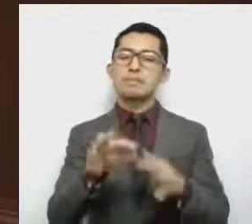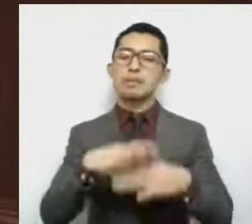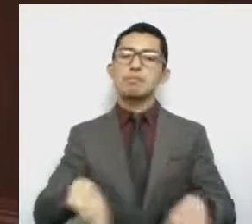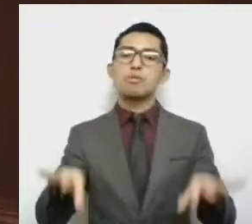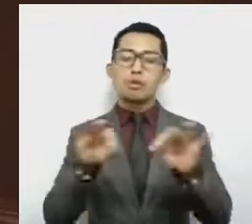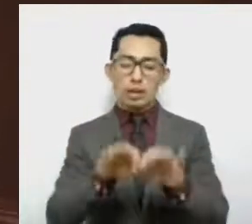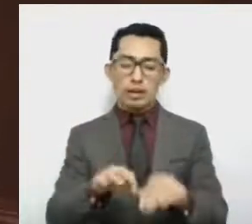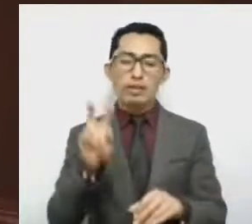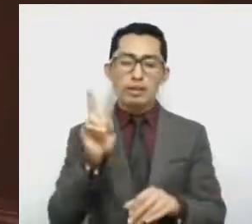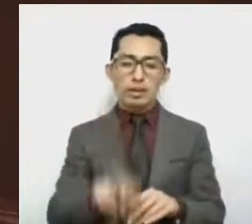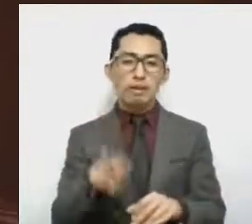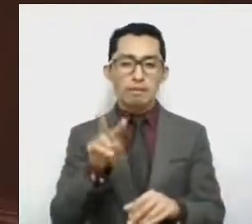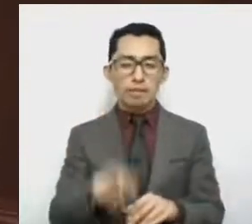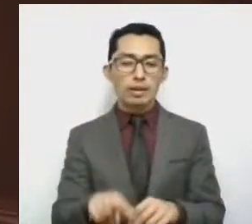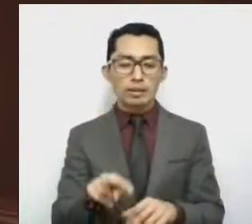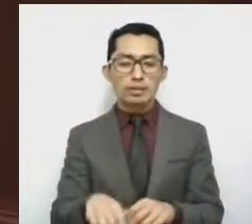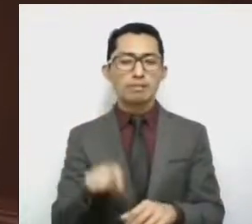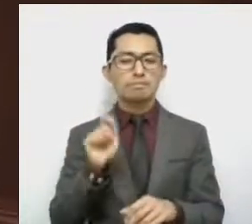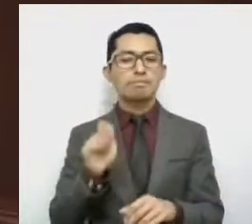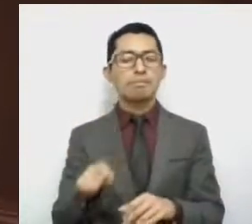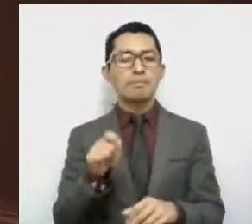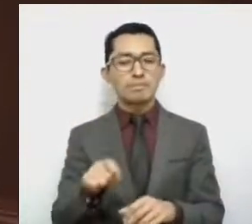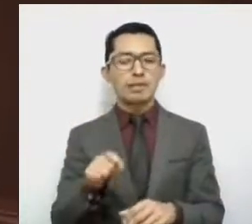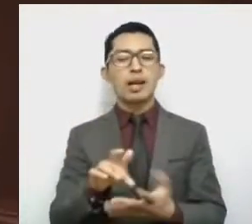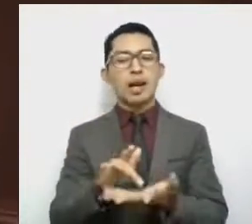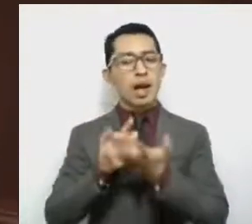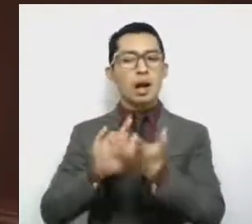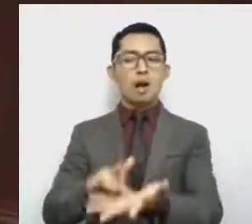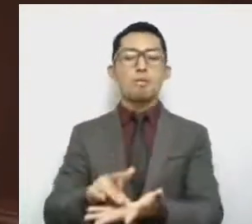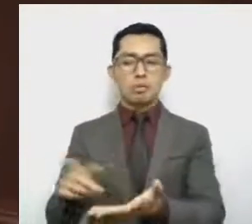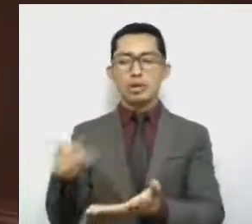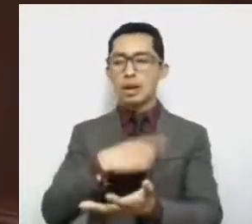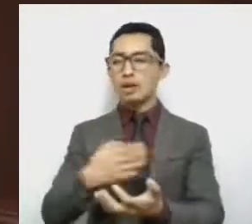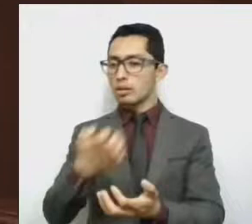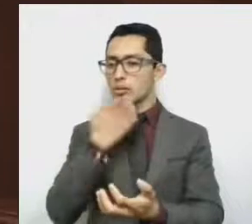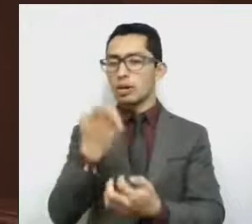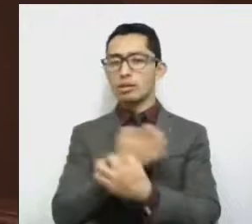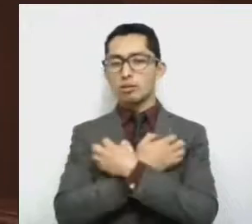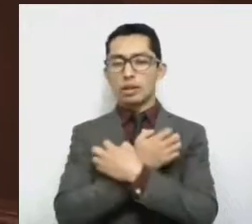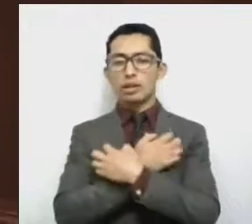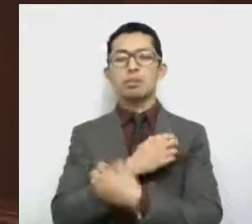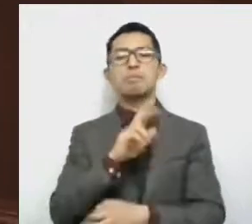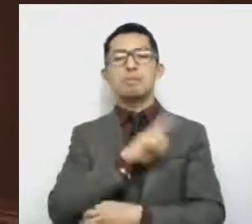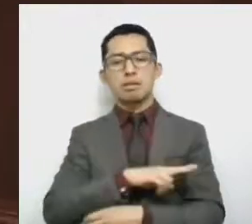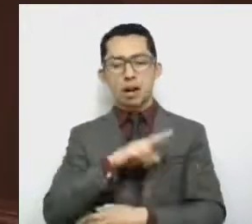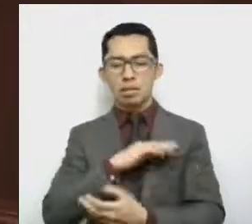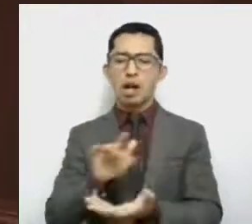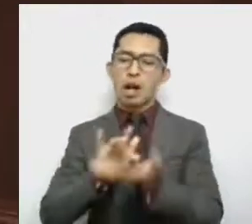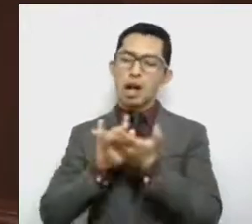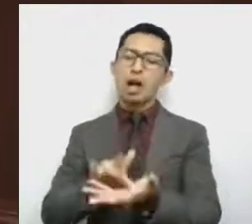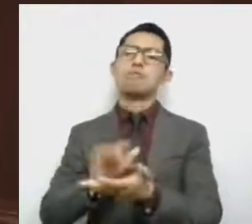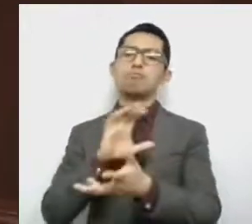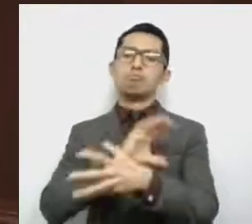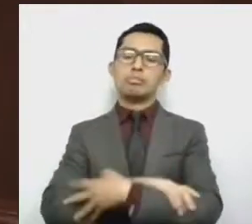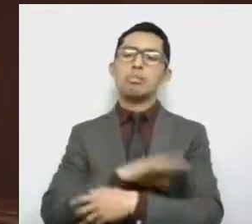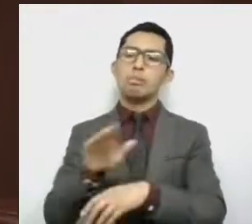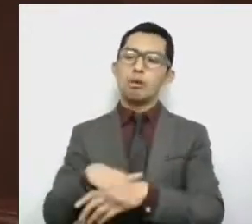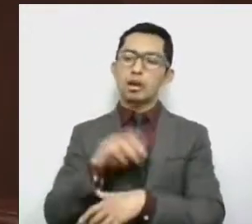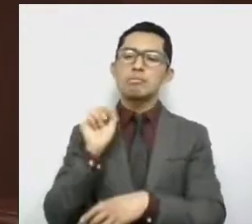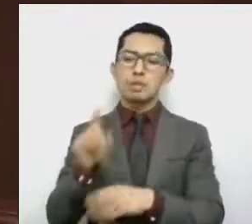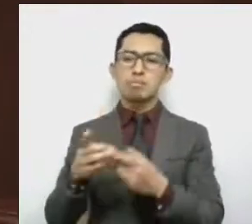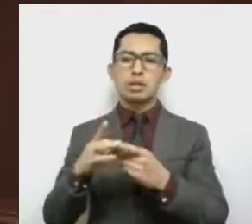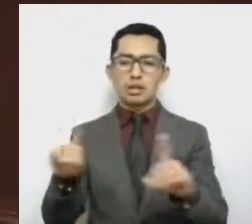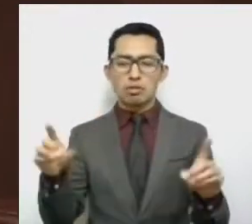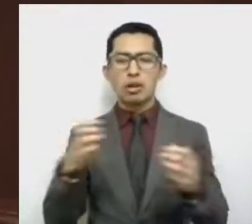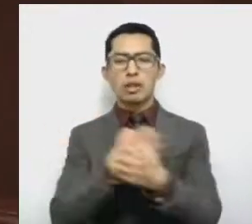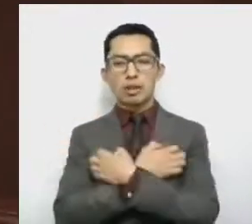tenderles la mano al sector educativo privado, al ser parte del desarrollo educativo y